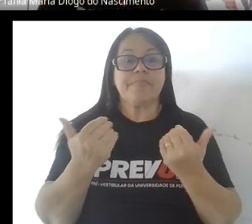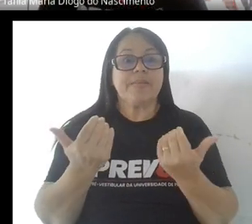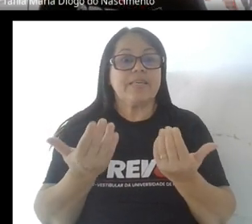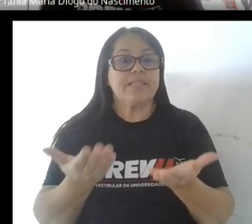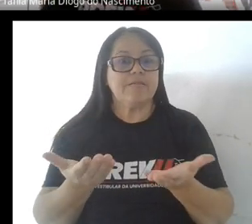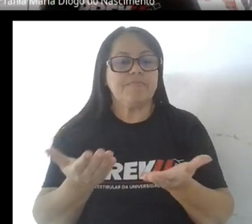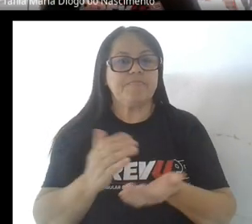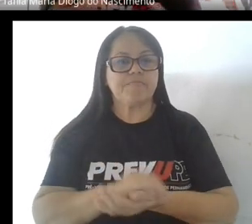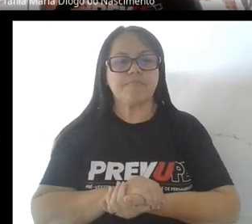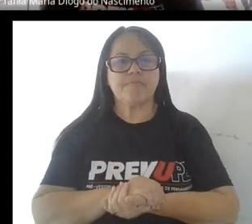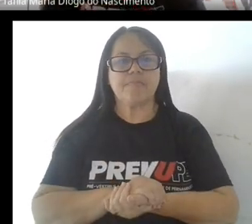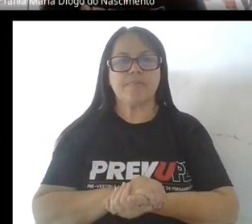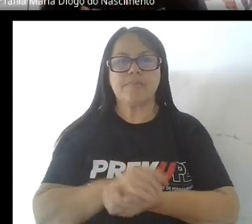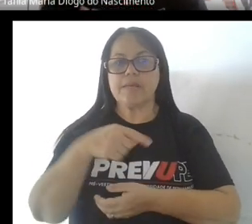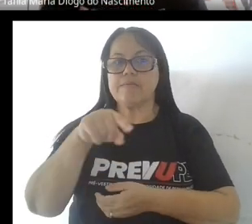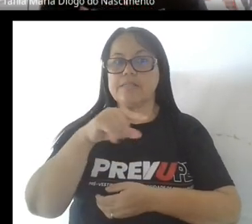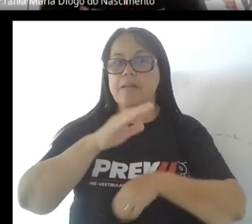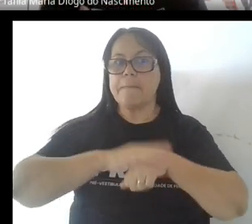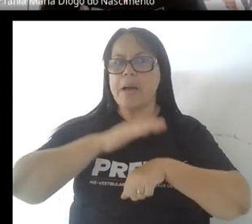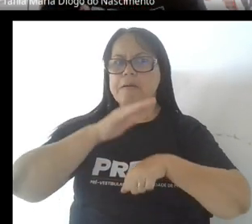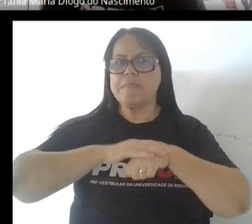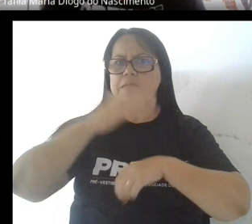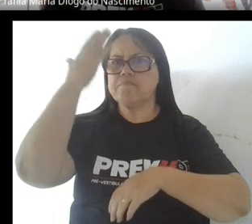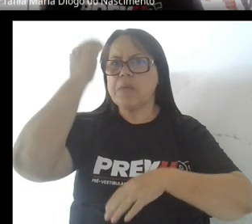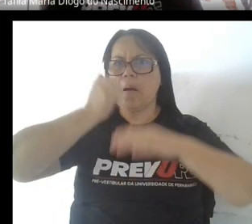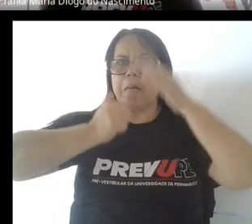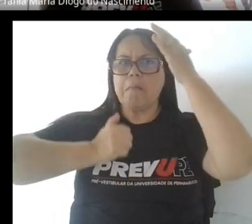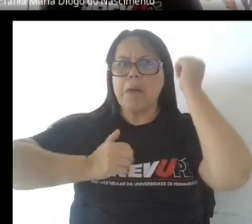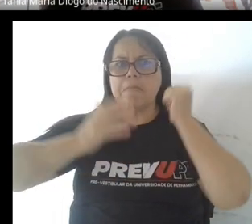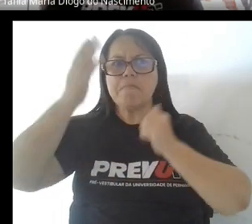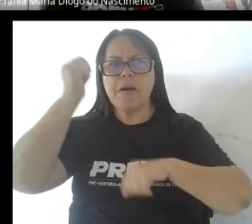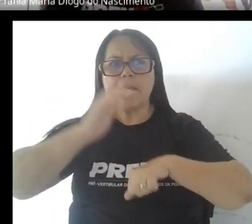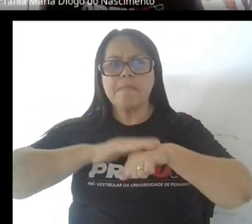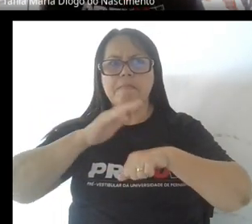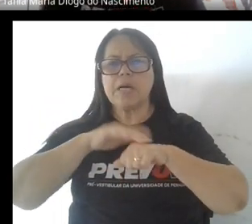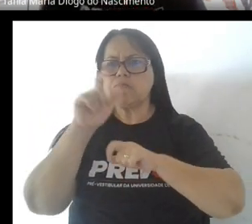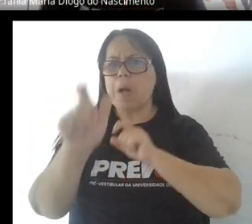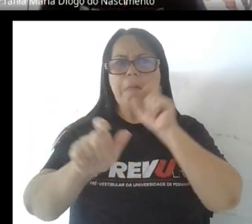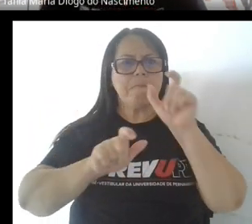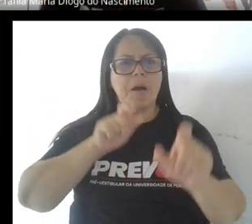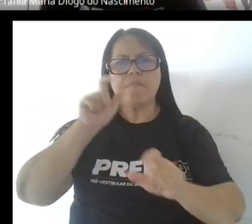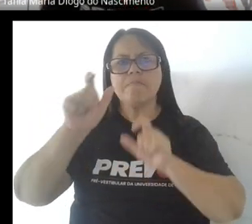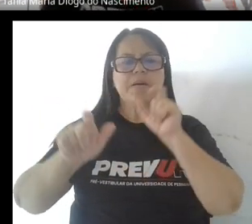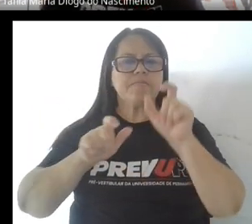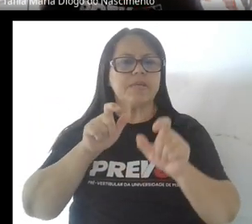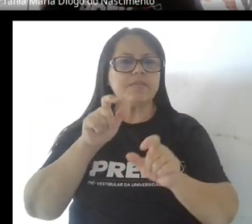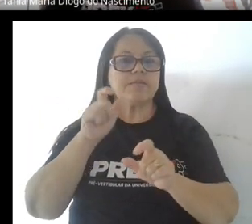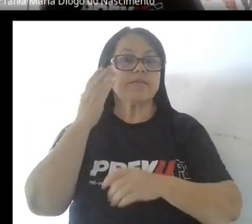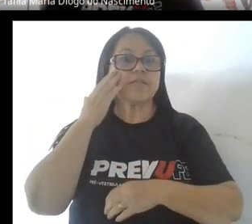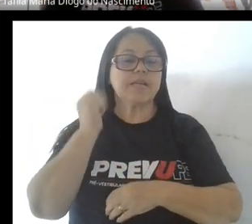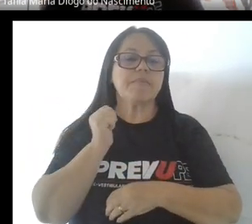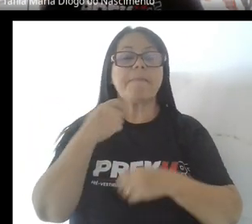que esa ampliación vocabular realmente sea lograda, ocurra,